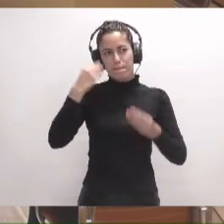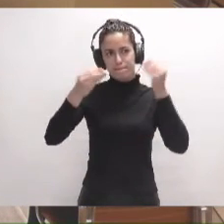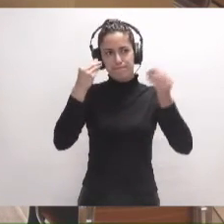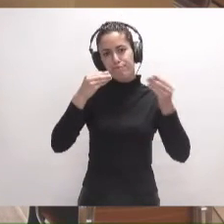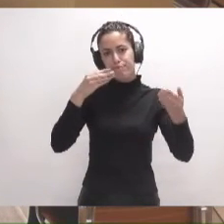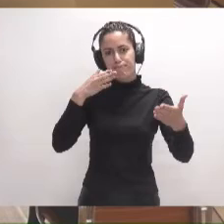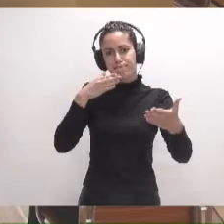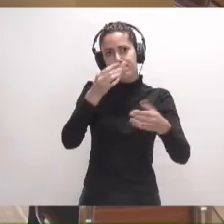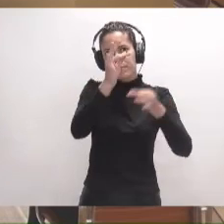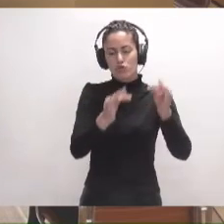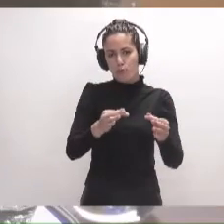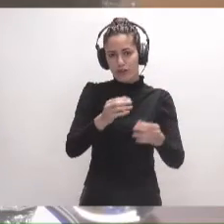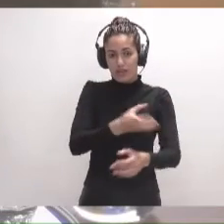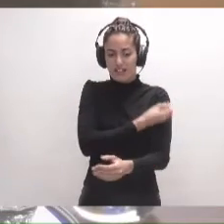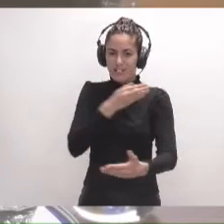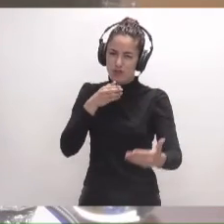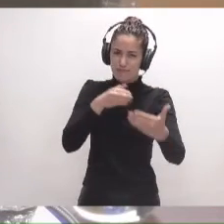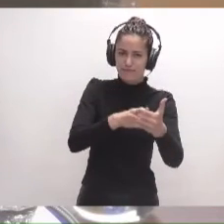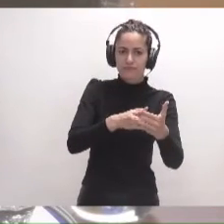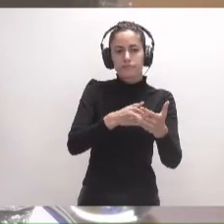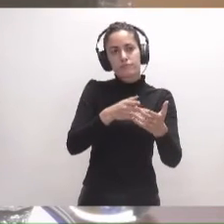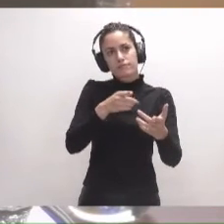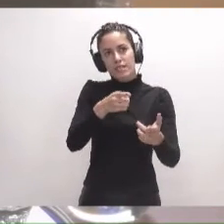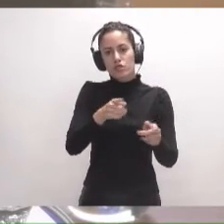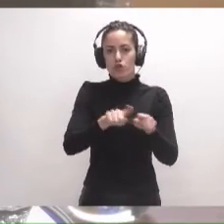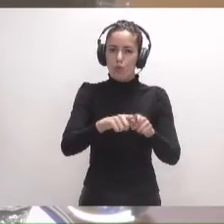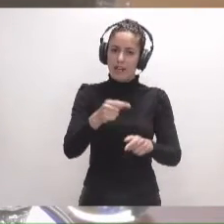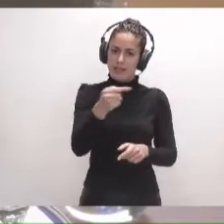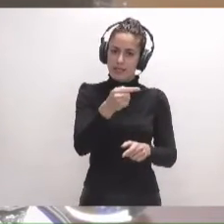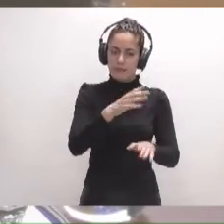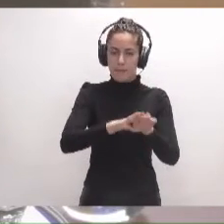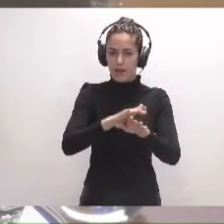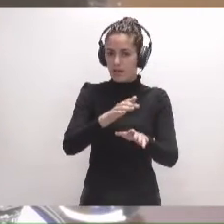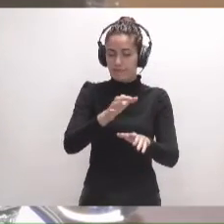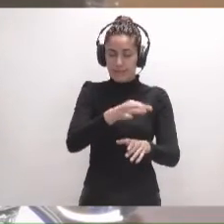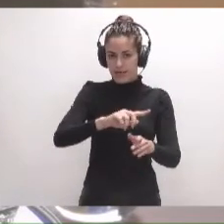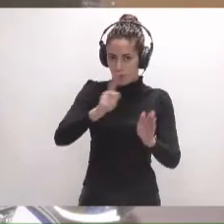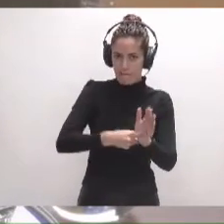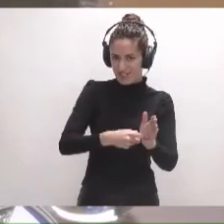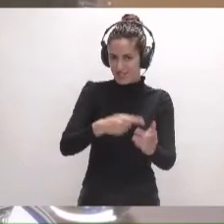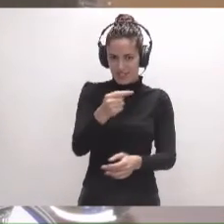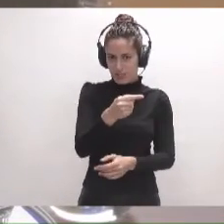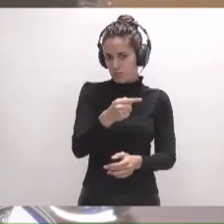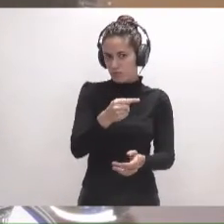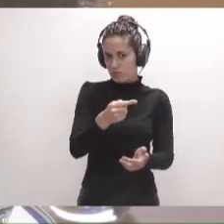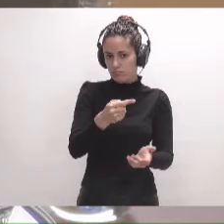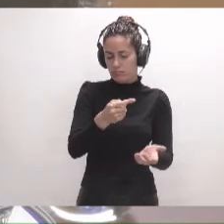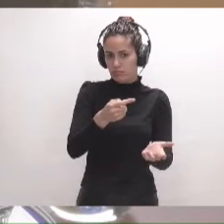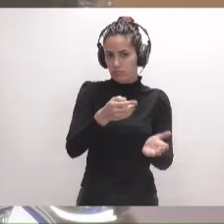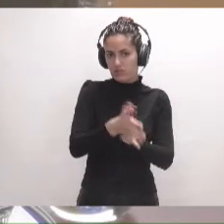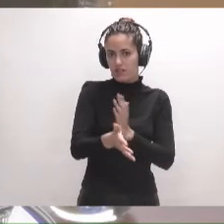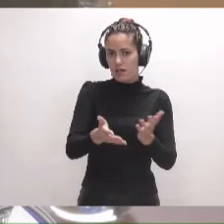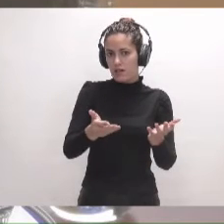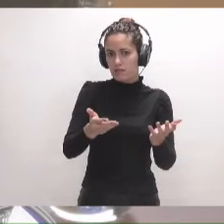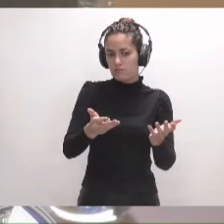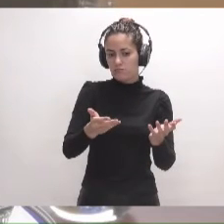el presupuesto del Cabildo hubiese sido negativo para toda la isla. No hubiese habido aquí